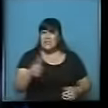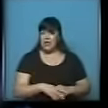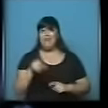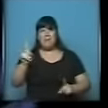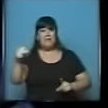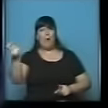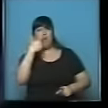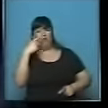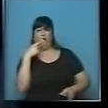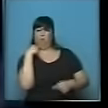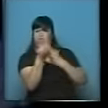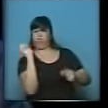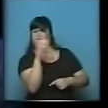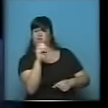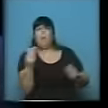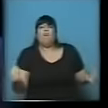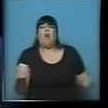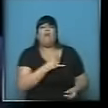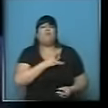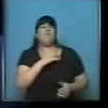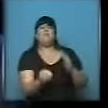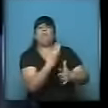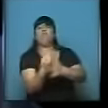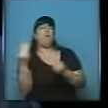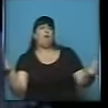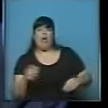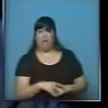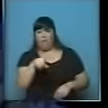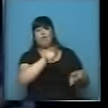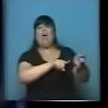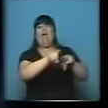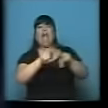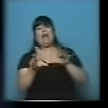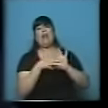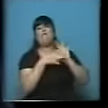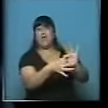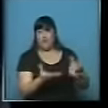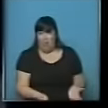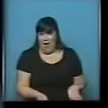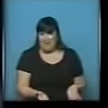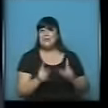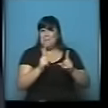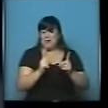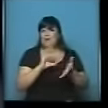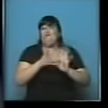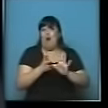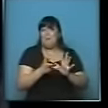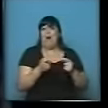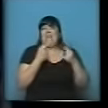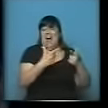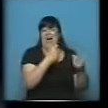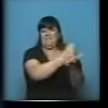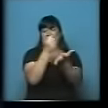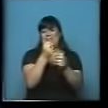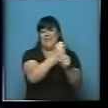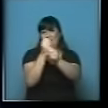cuestionó duramente, dijo, ¿para qué sirven todas estas universidades? Las son carreras vinculadas al mundo del trabajo. Por